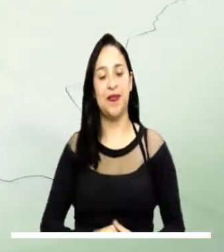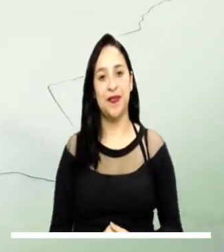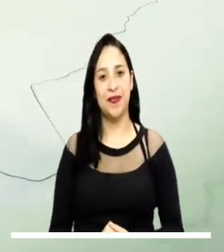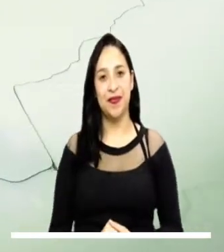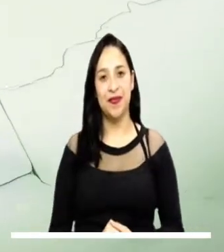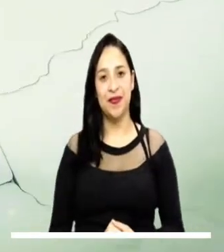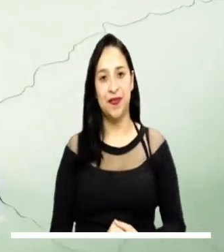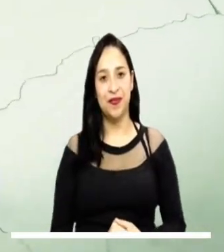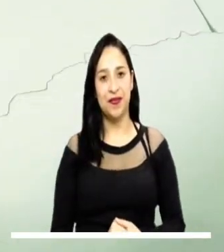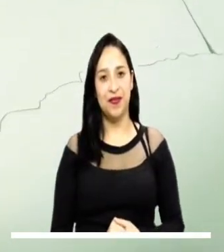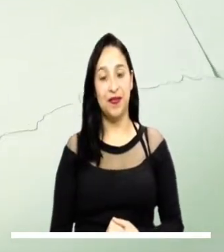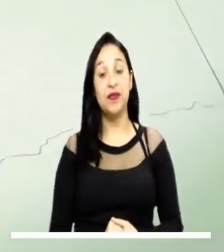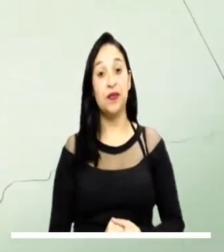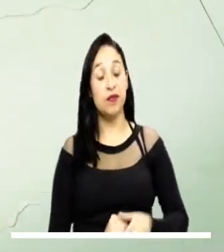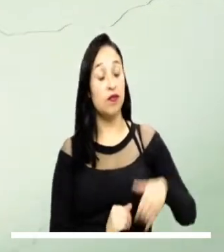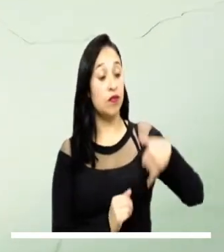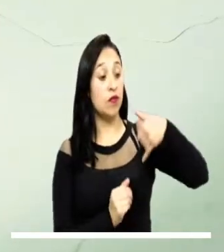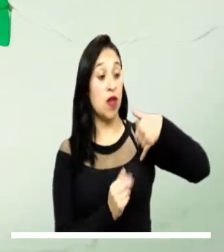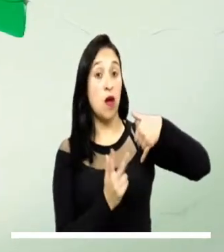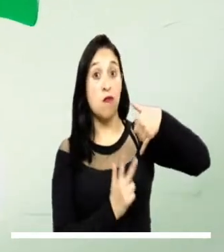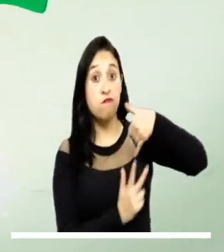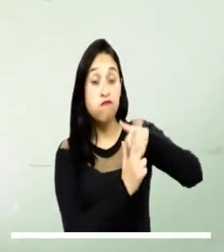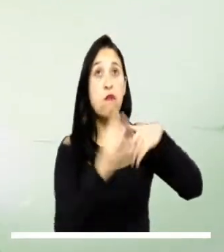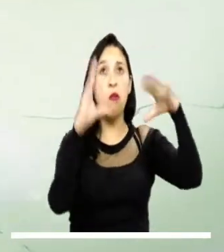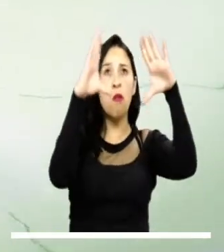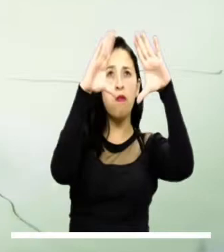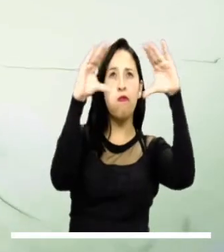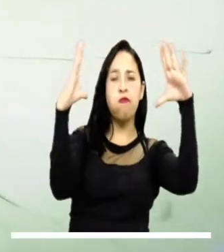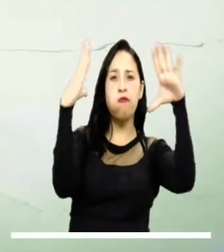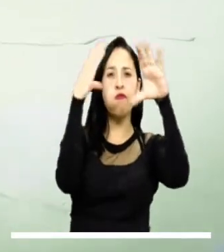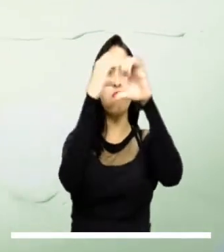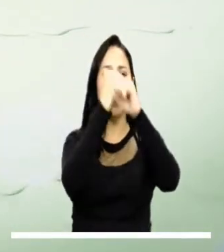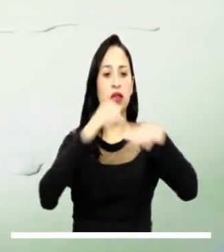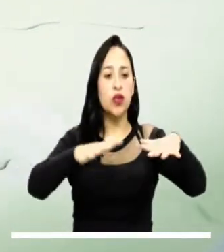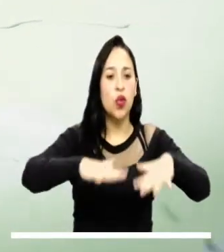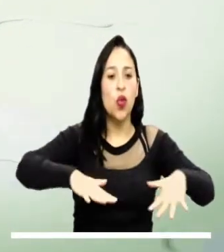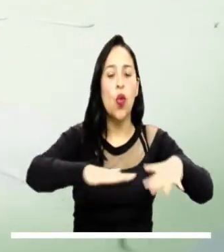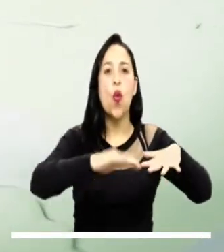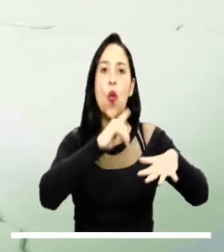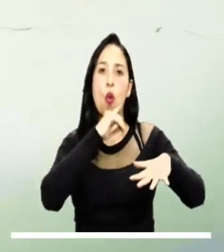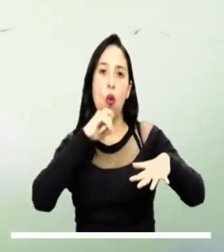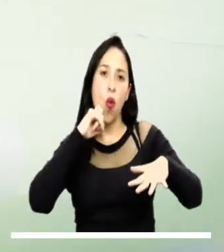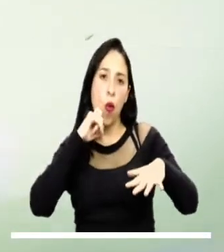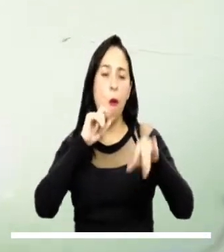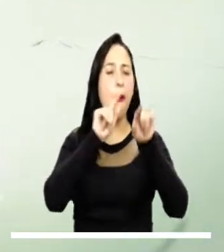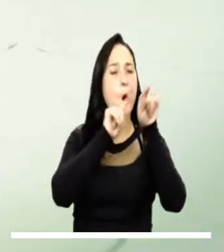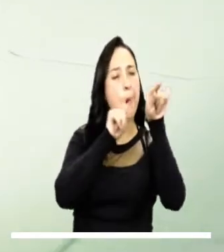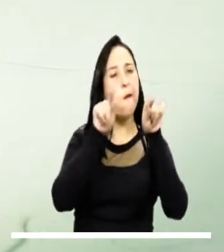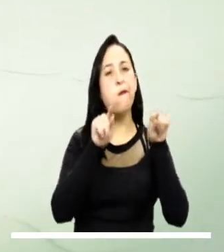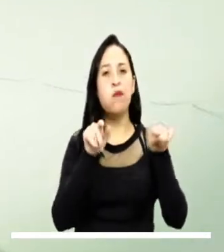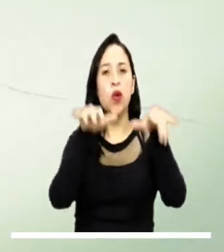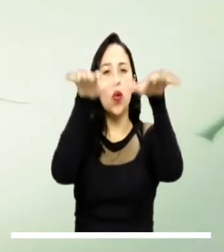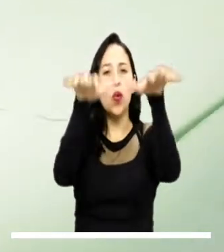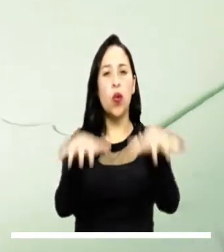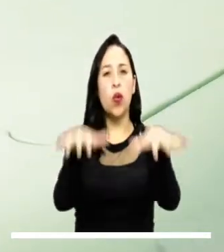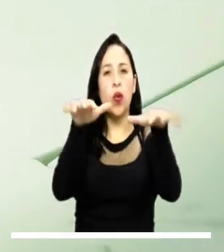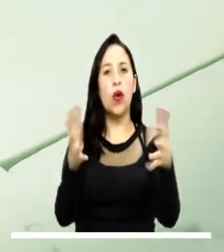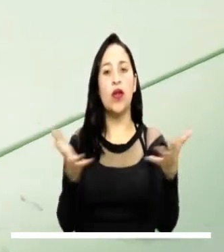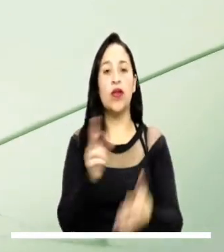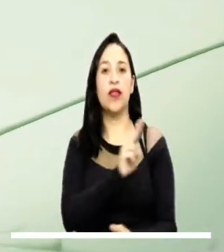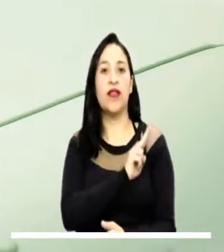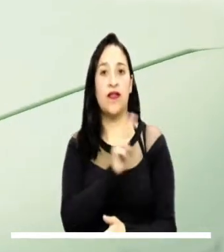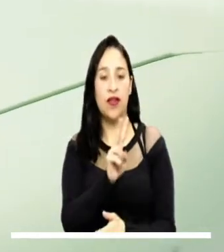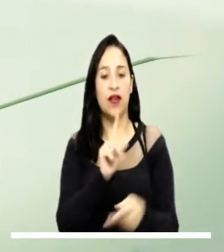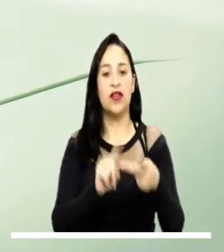Nariño. Cielo cubierto y tiempo seco le espera esta tarde a la región andina. A pesar de ello, se esperan lluvias en